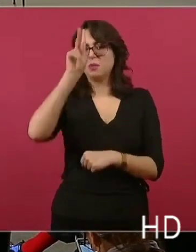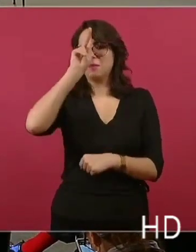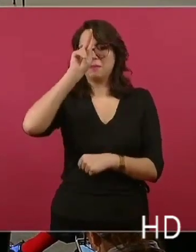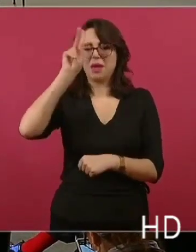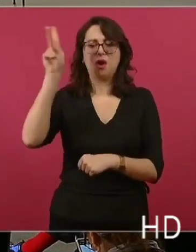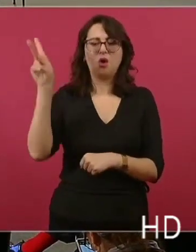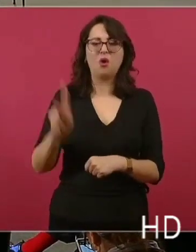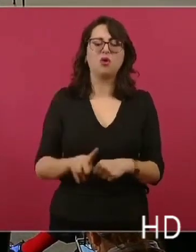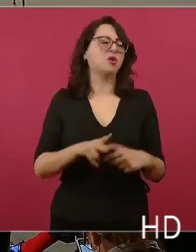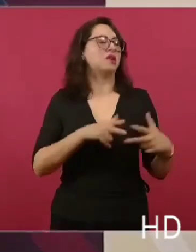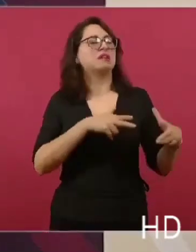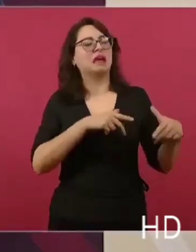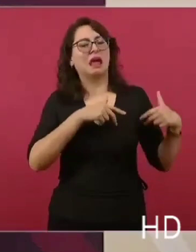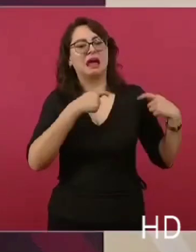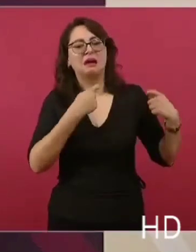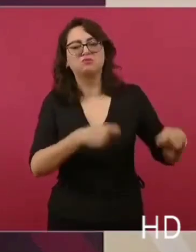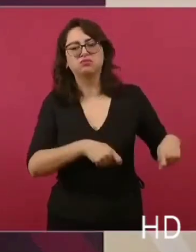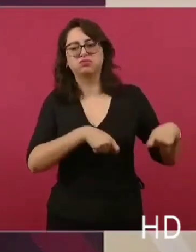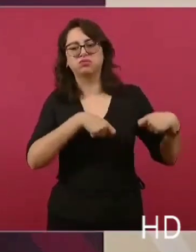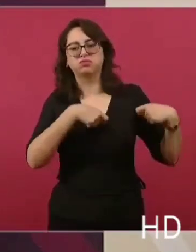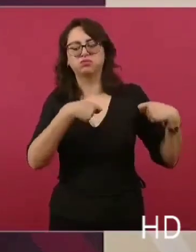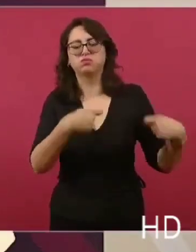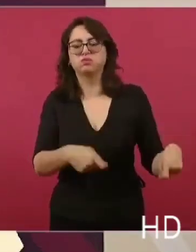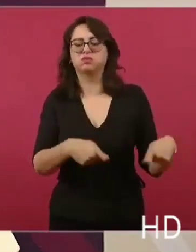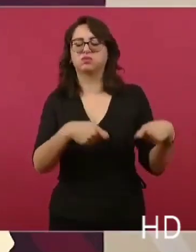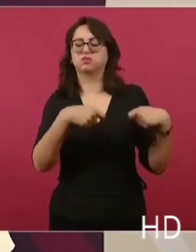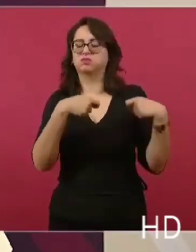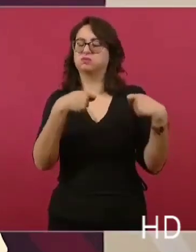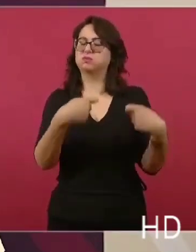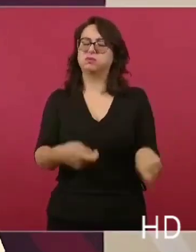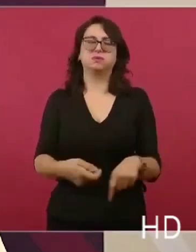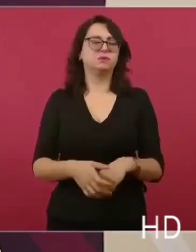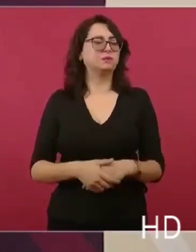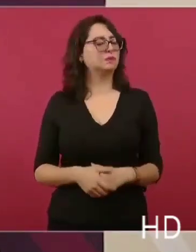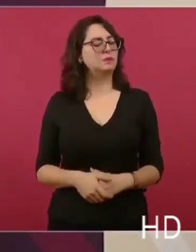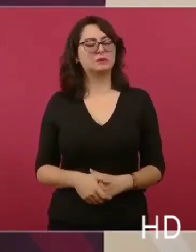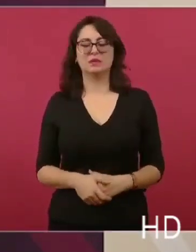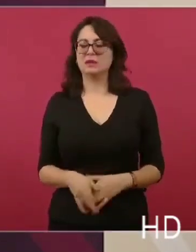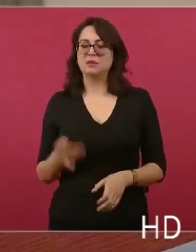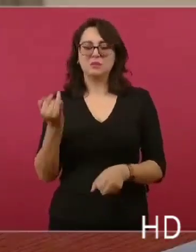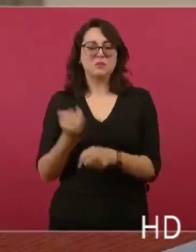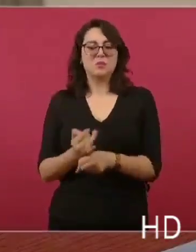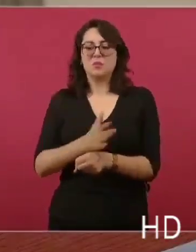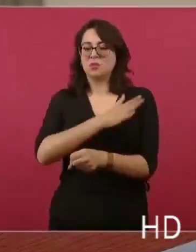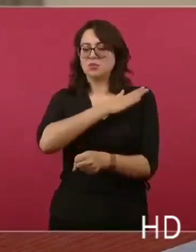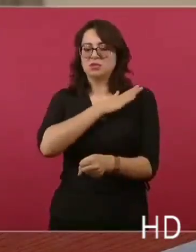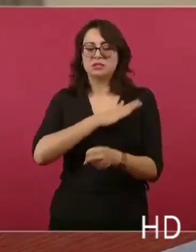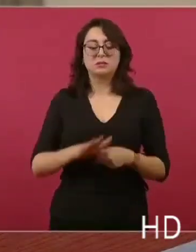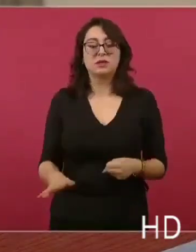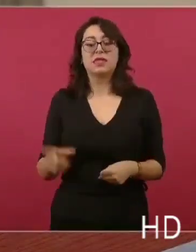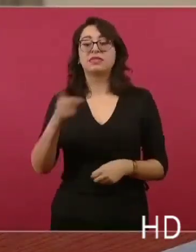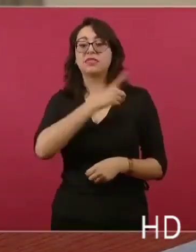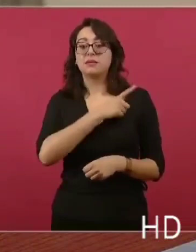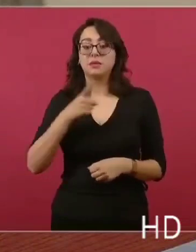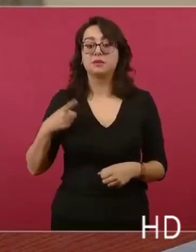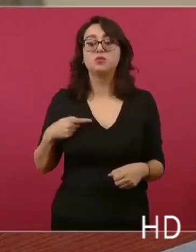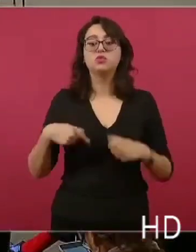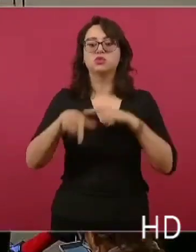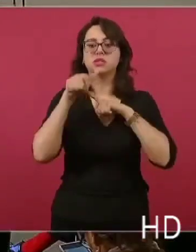como todos. Continuar ese esfuerzo, no detenernos,